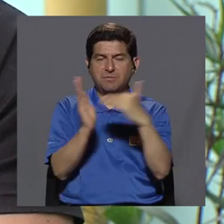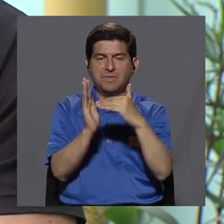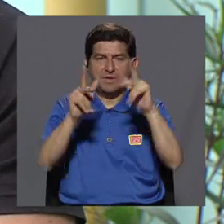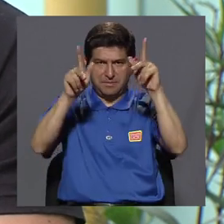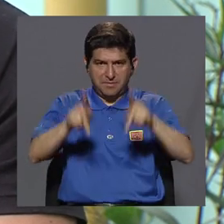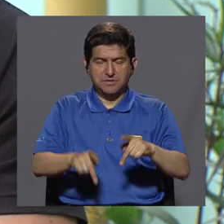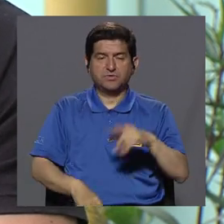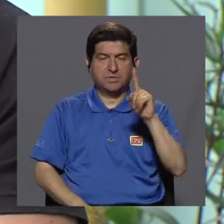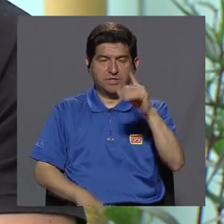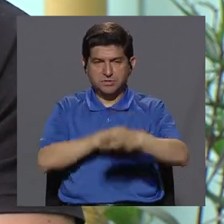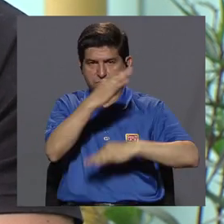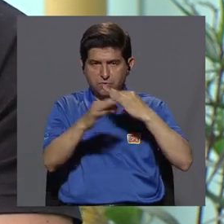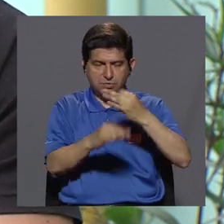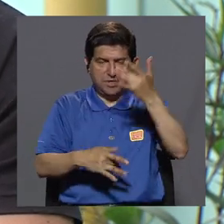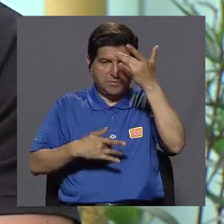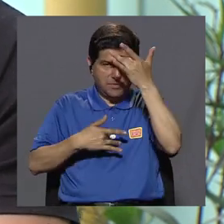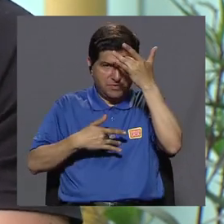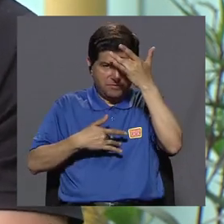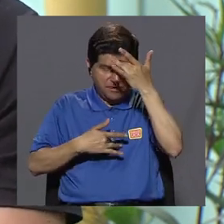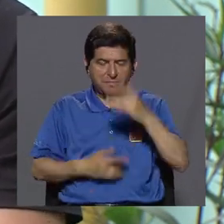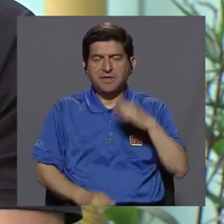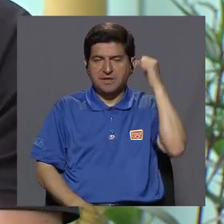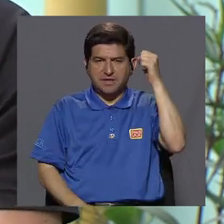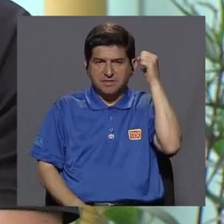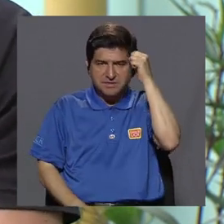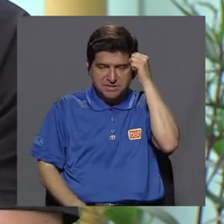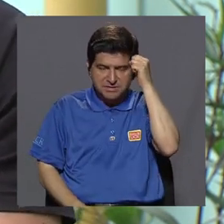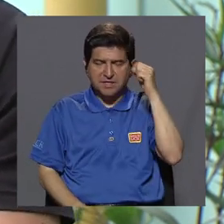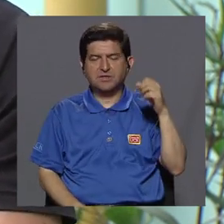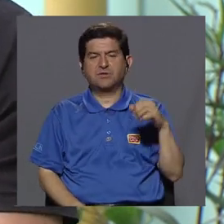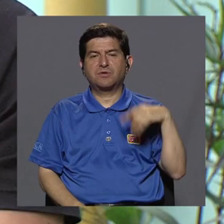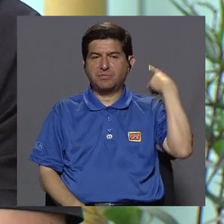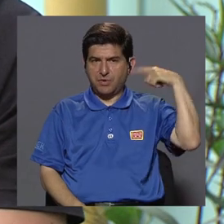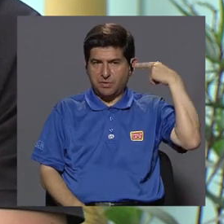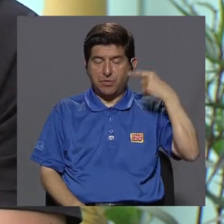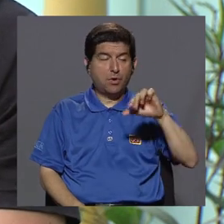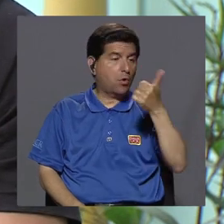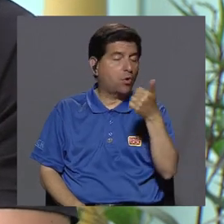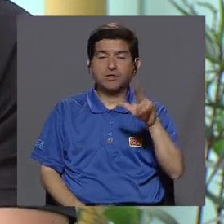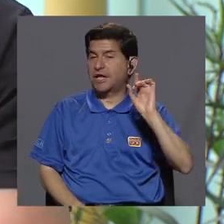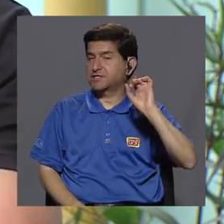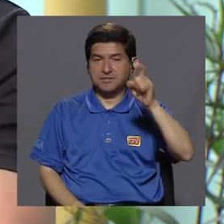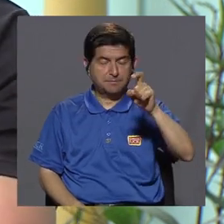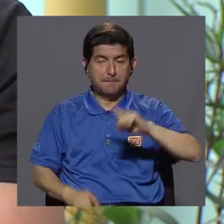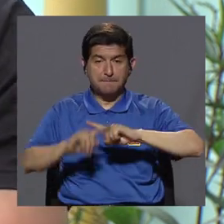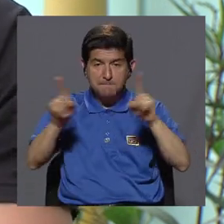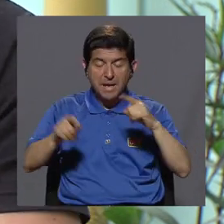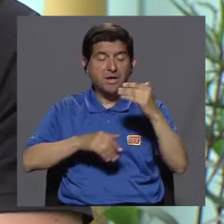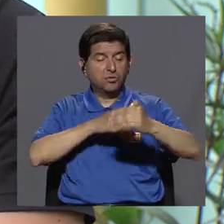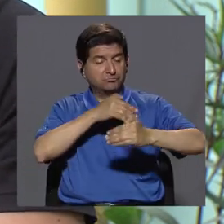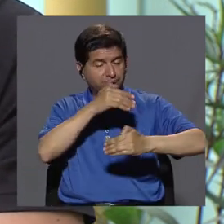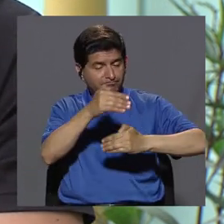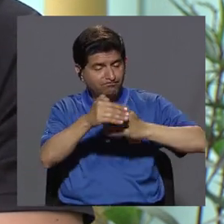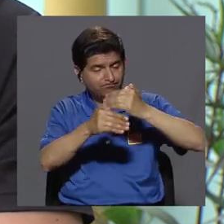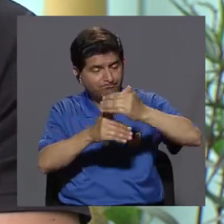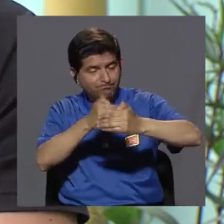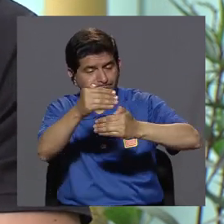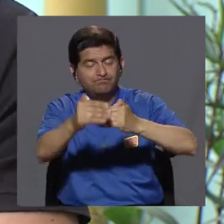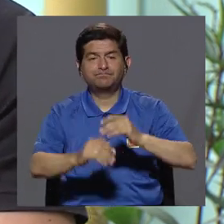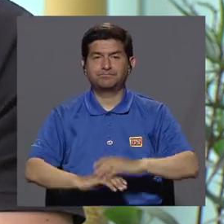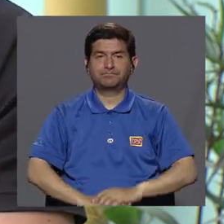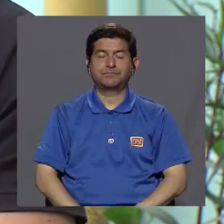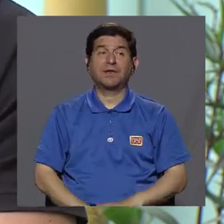algún tipo de enfermedad de síndrome demencial y hay otras que no, ¿verdad? No han sido diagnosticadas, pero ahí va ese proceso, ¿verdad?